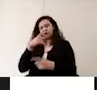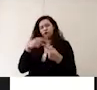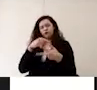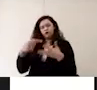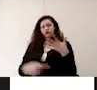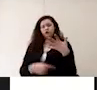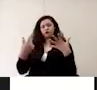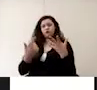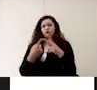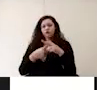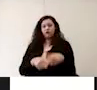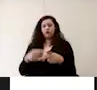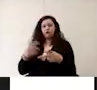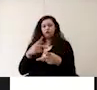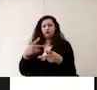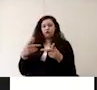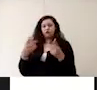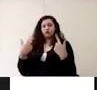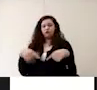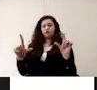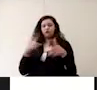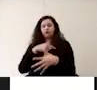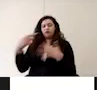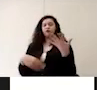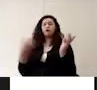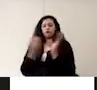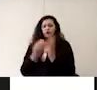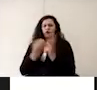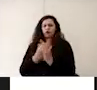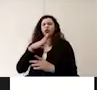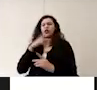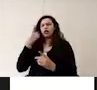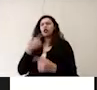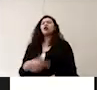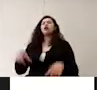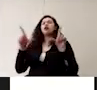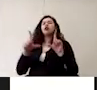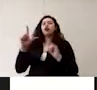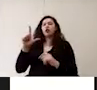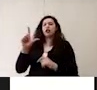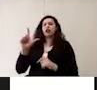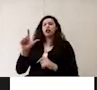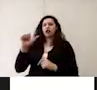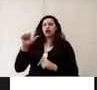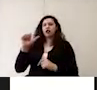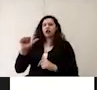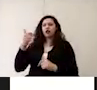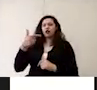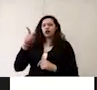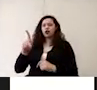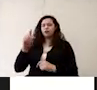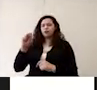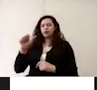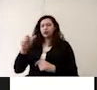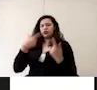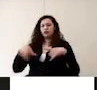al inicio de la presentación hay un curso disponible en la página de la Jepsa de buenas prácticas de